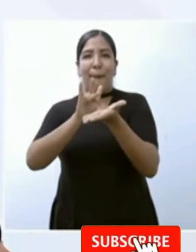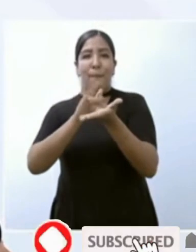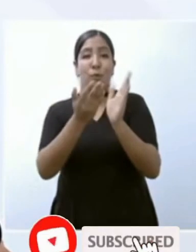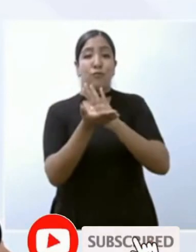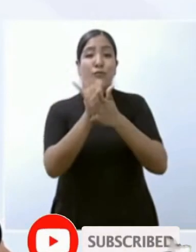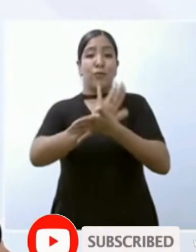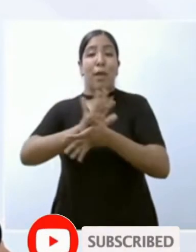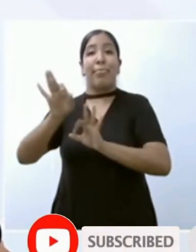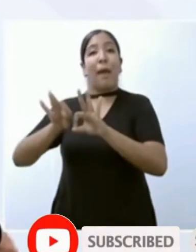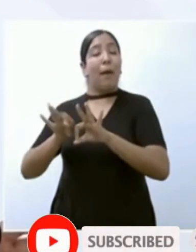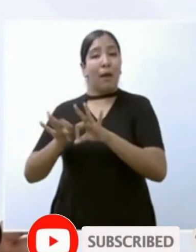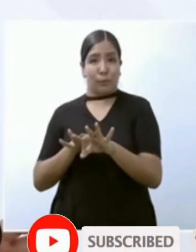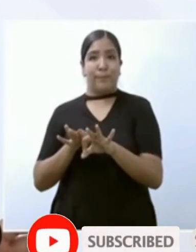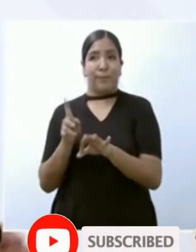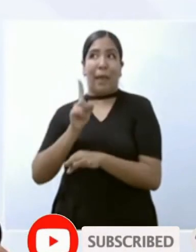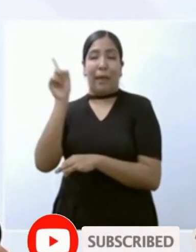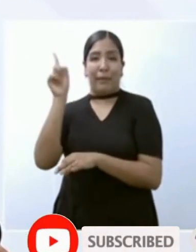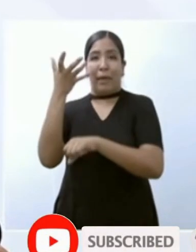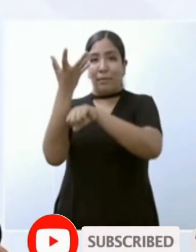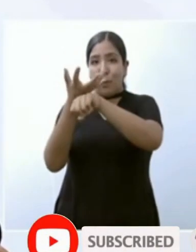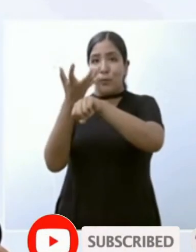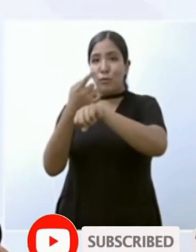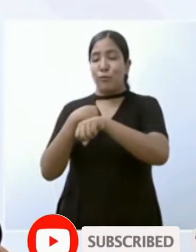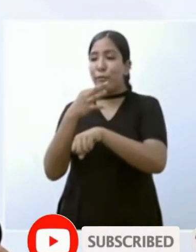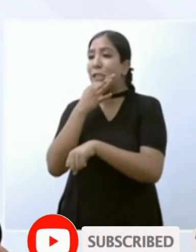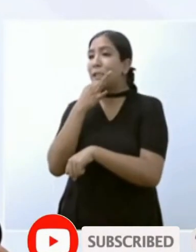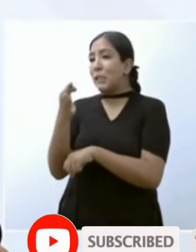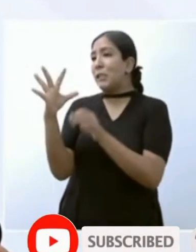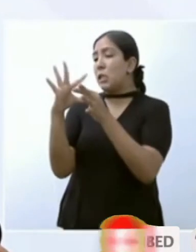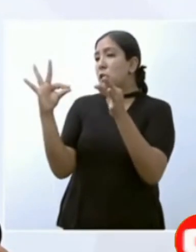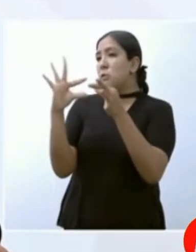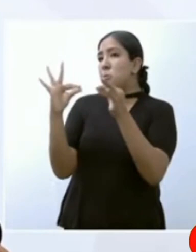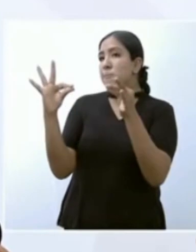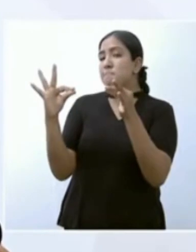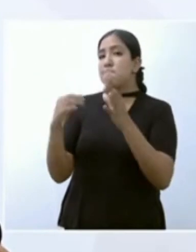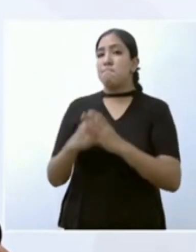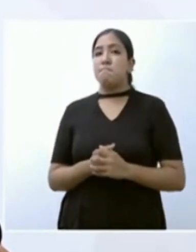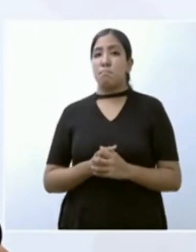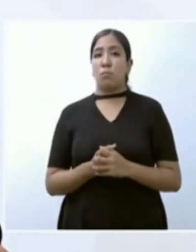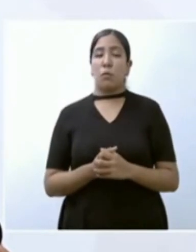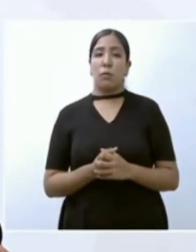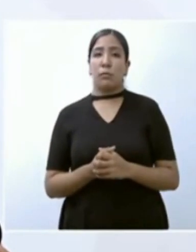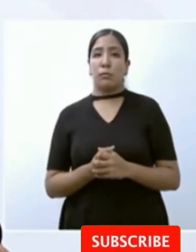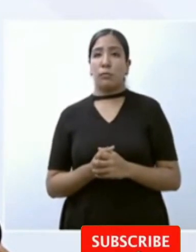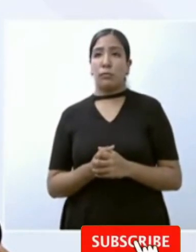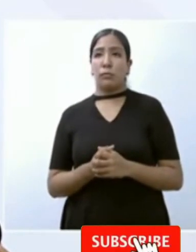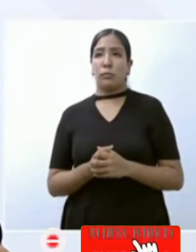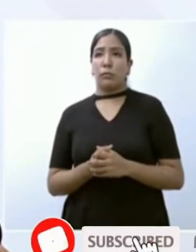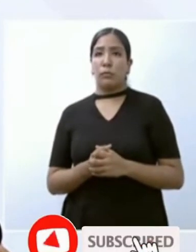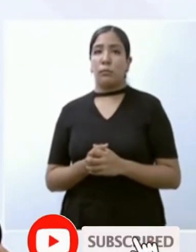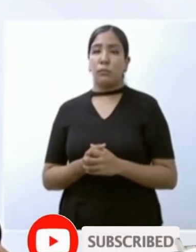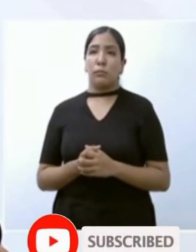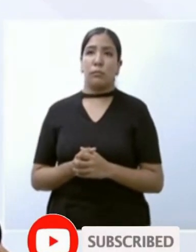comentaba yo de que si no